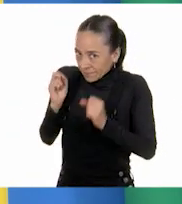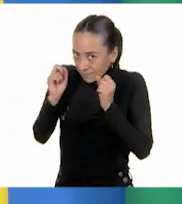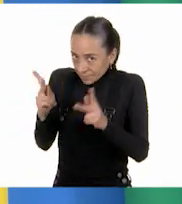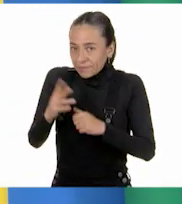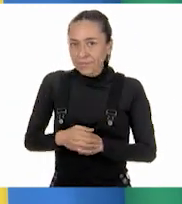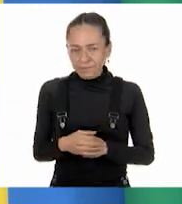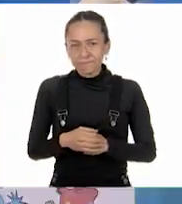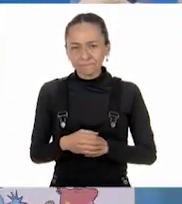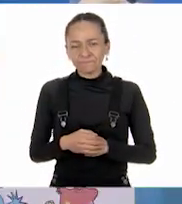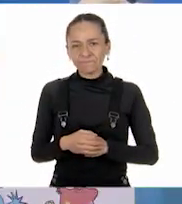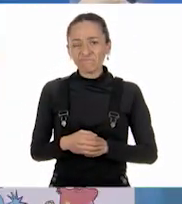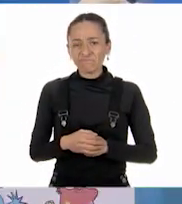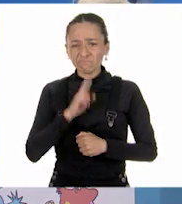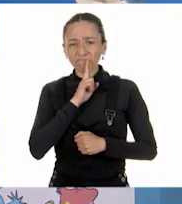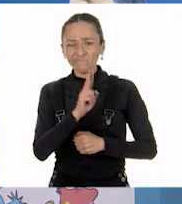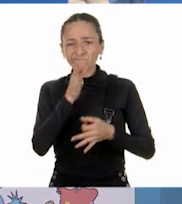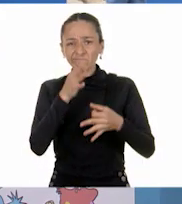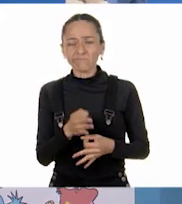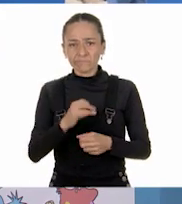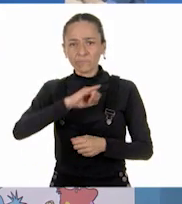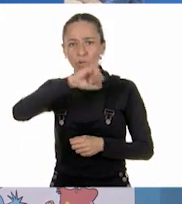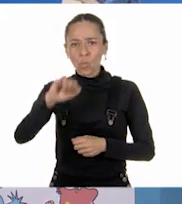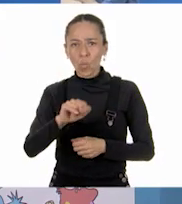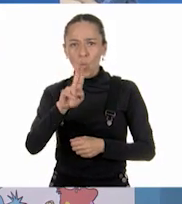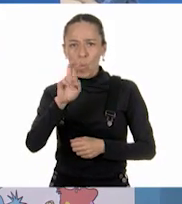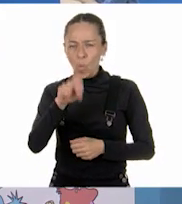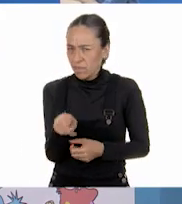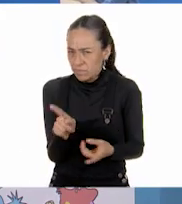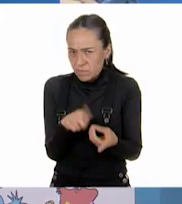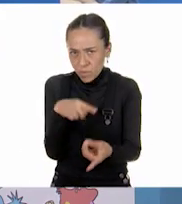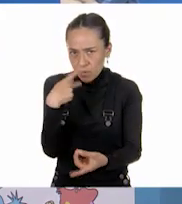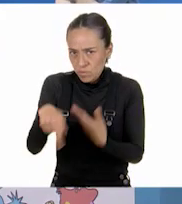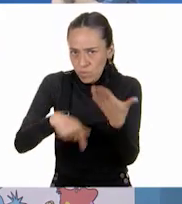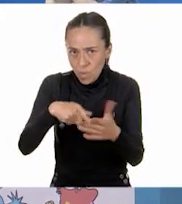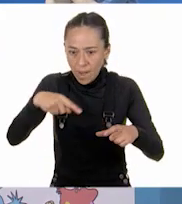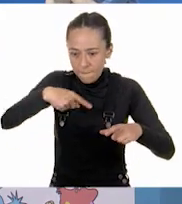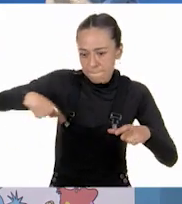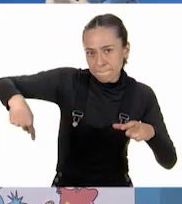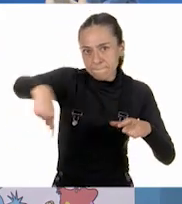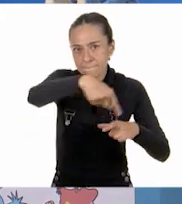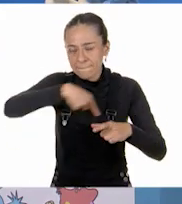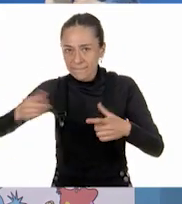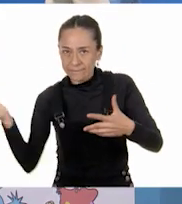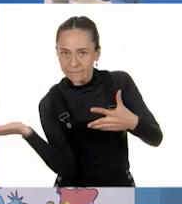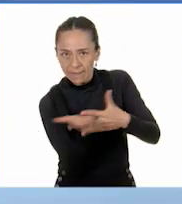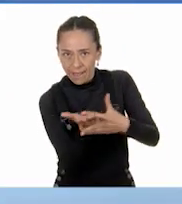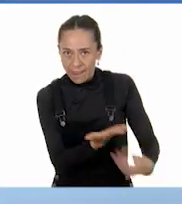mitad de la pista. Ahora piense, ¿habrá otra forma de encontrar ese punto?